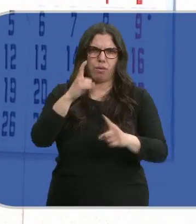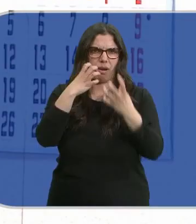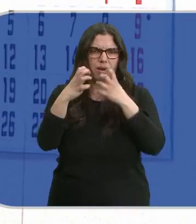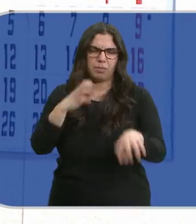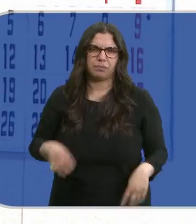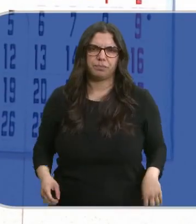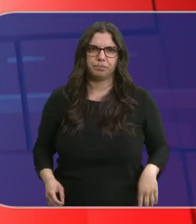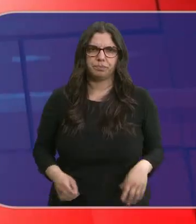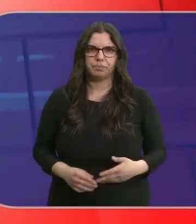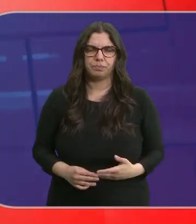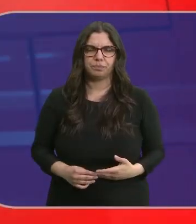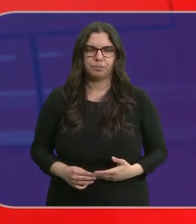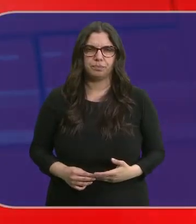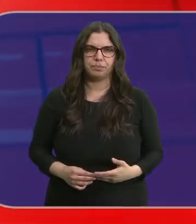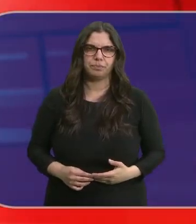reclamados.